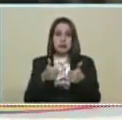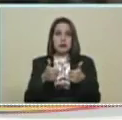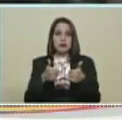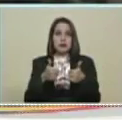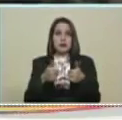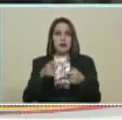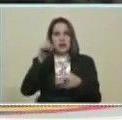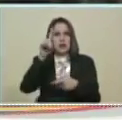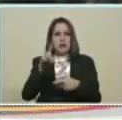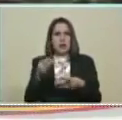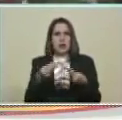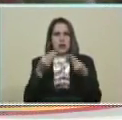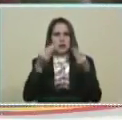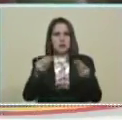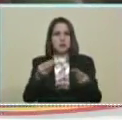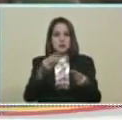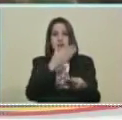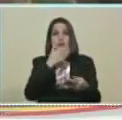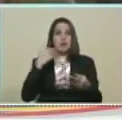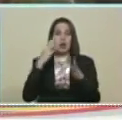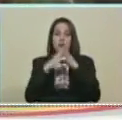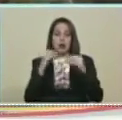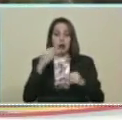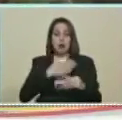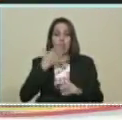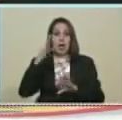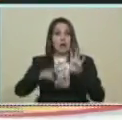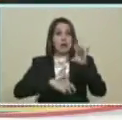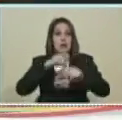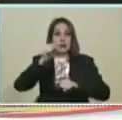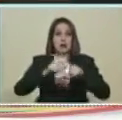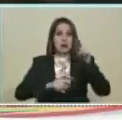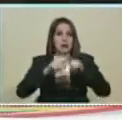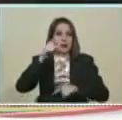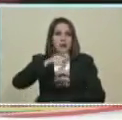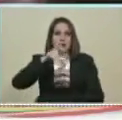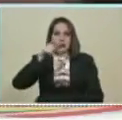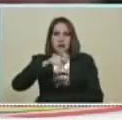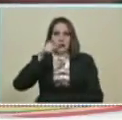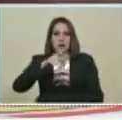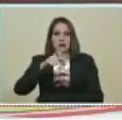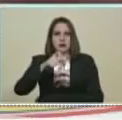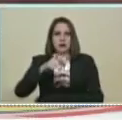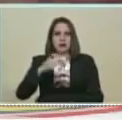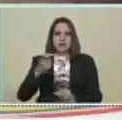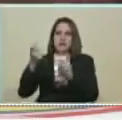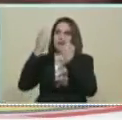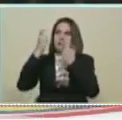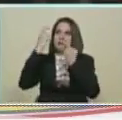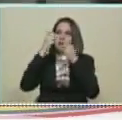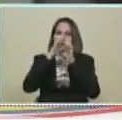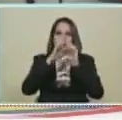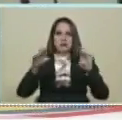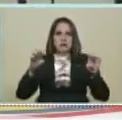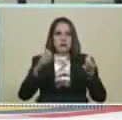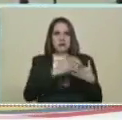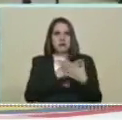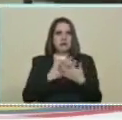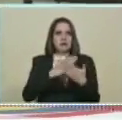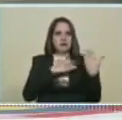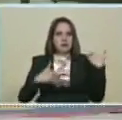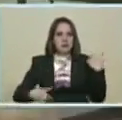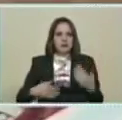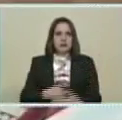Con la garantía De que todos Podamos tener acceso A los medios Necesarios Para poder educarnos Adecuadamente Adelante presidente